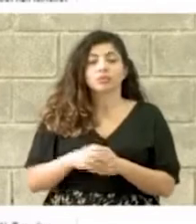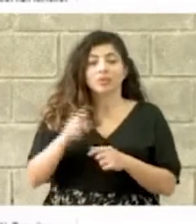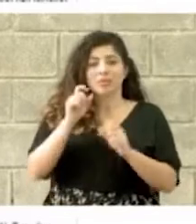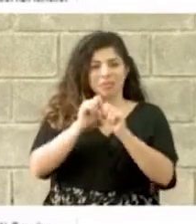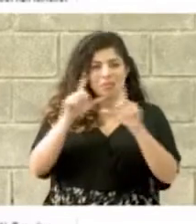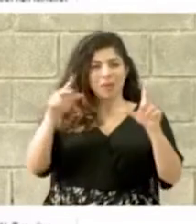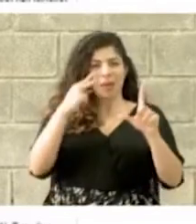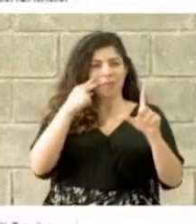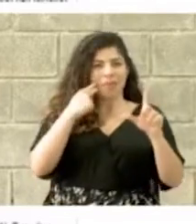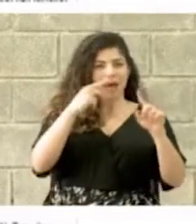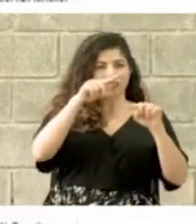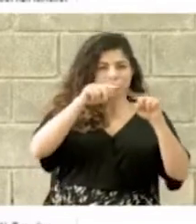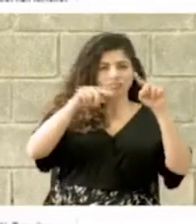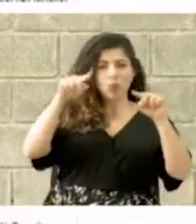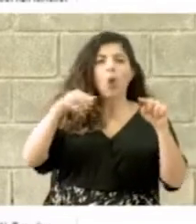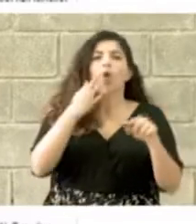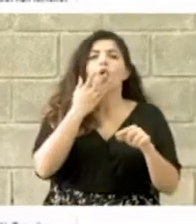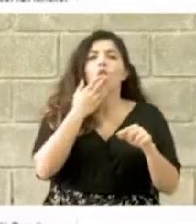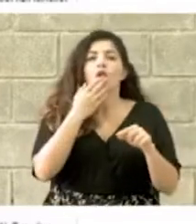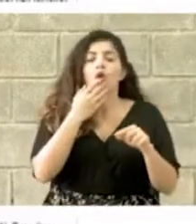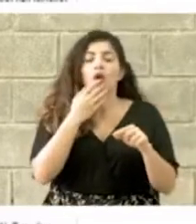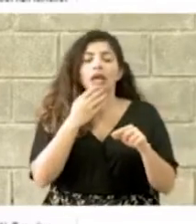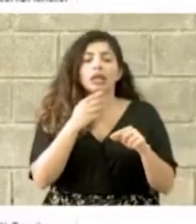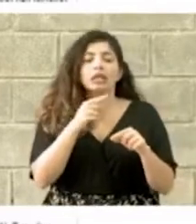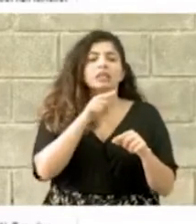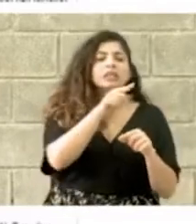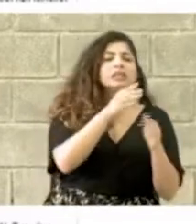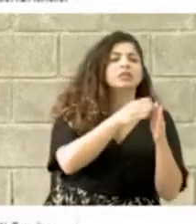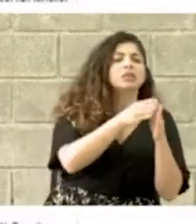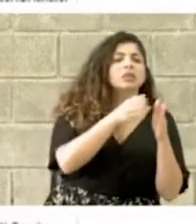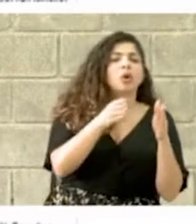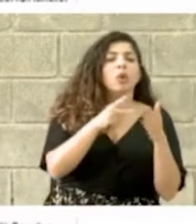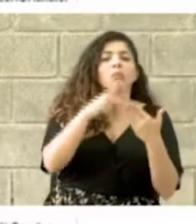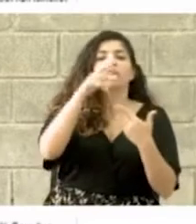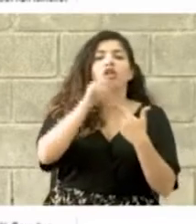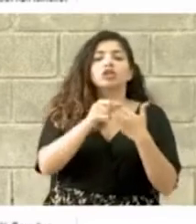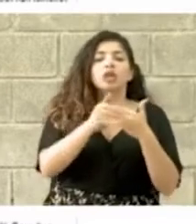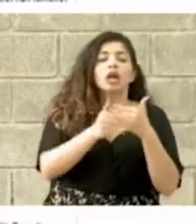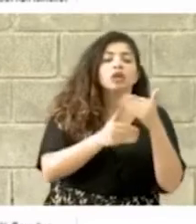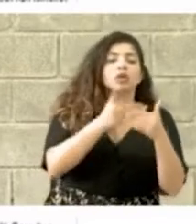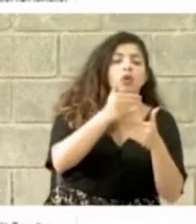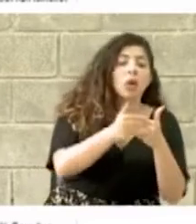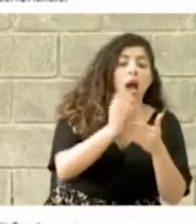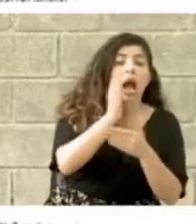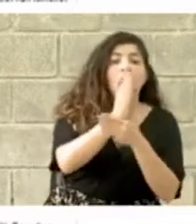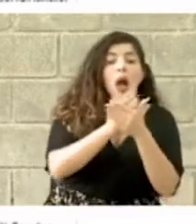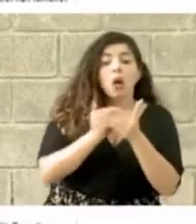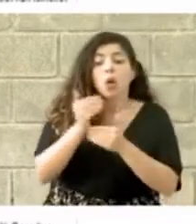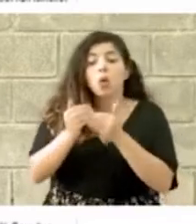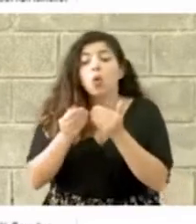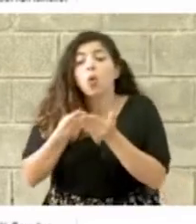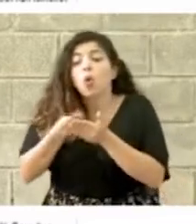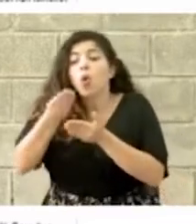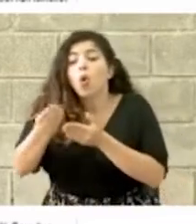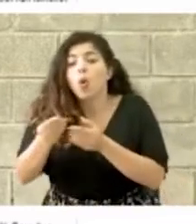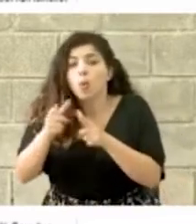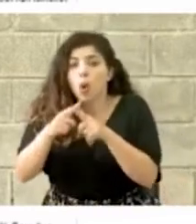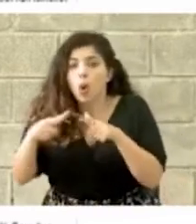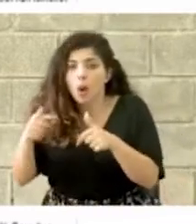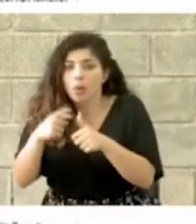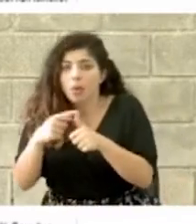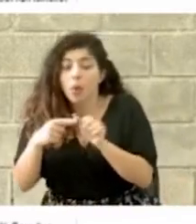pueden ver en los diferentes colores la etapa en la que está cada proyecto. En algunas están en etapa de adquisición de terreno,